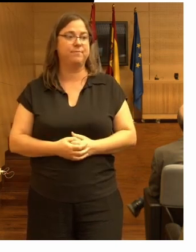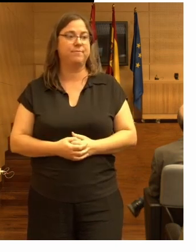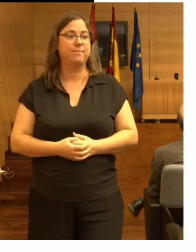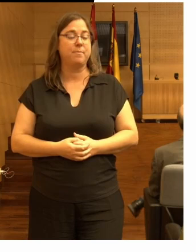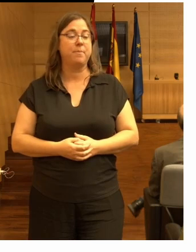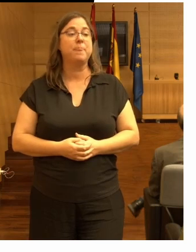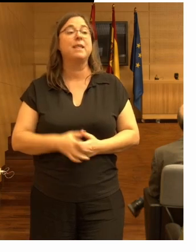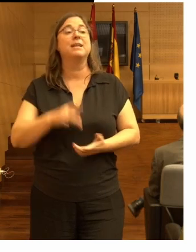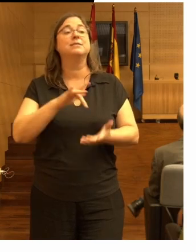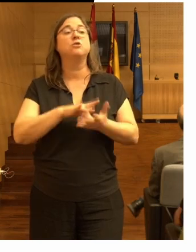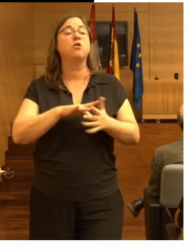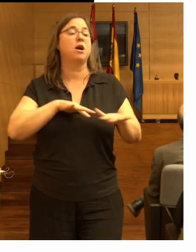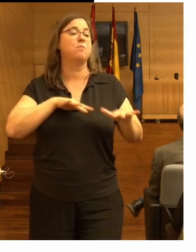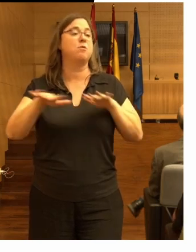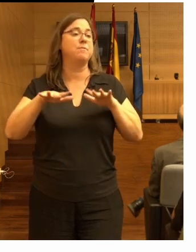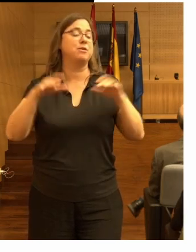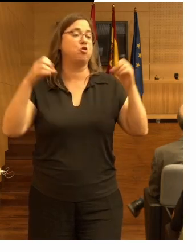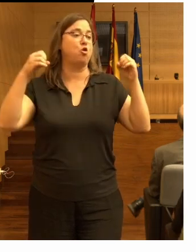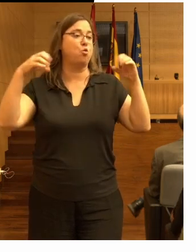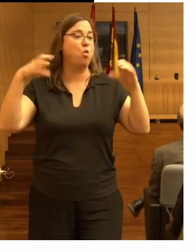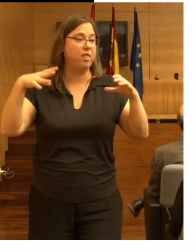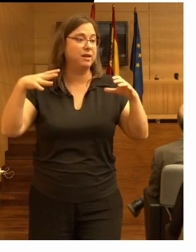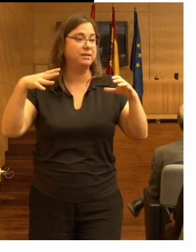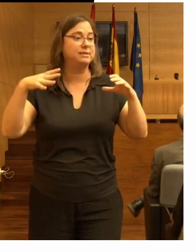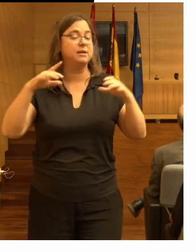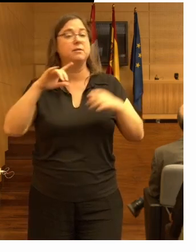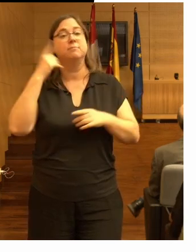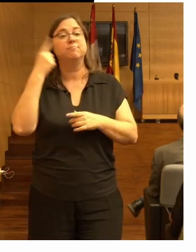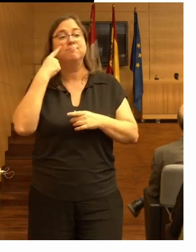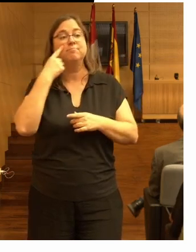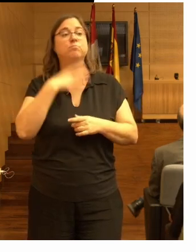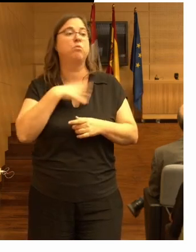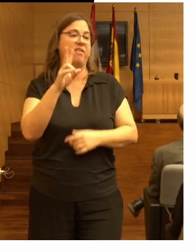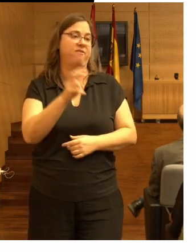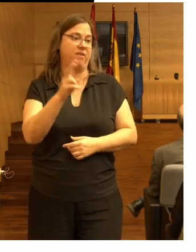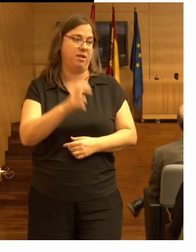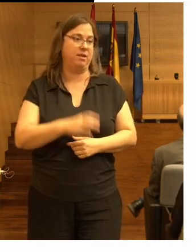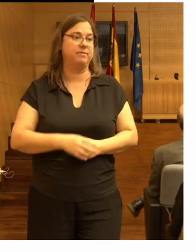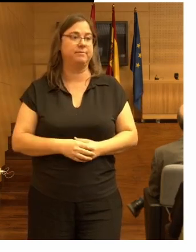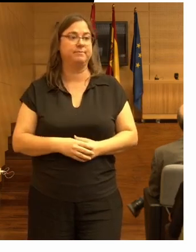sensores de movimiento luces detectoras pueden ser útiles